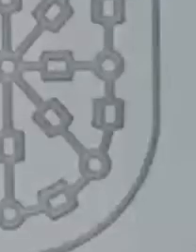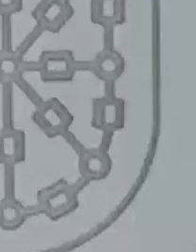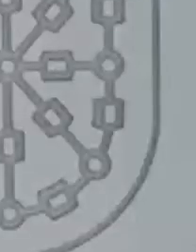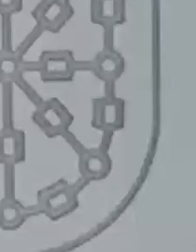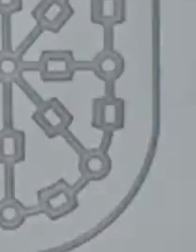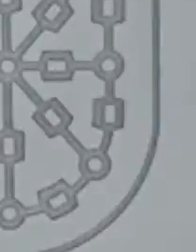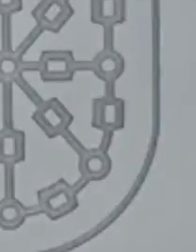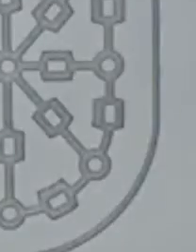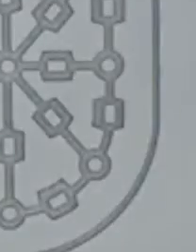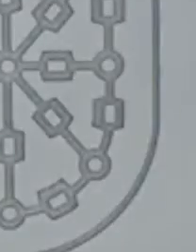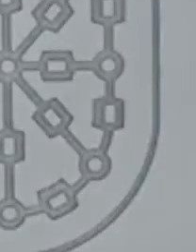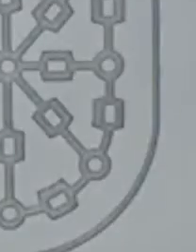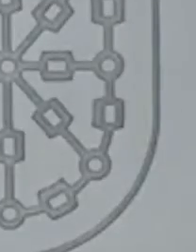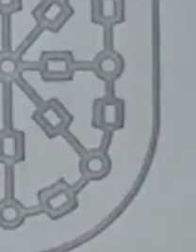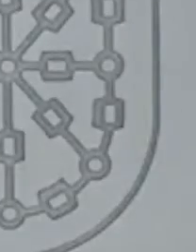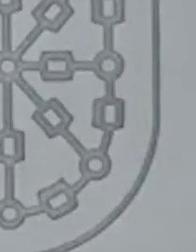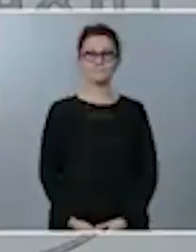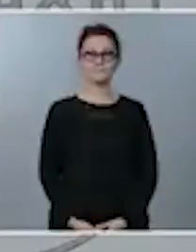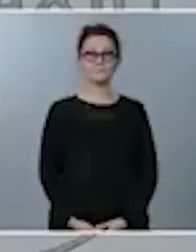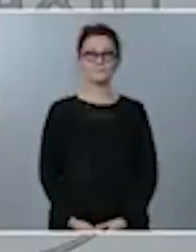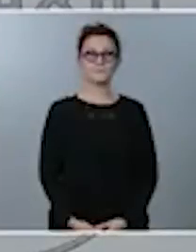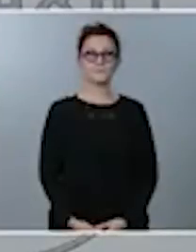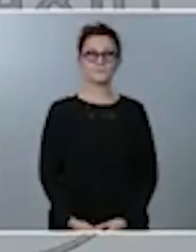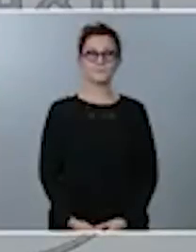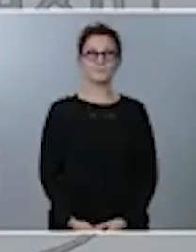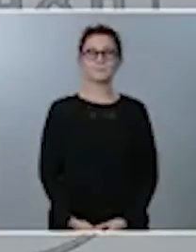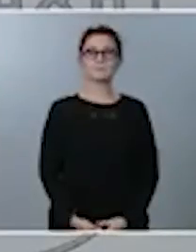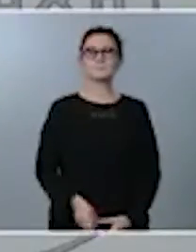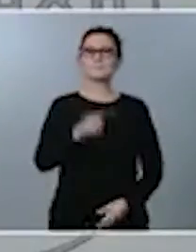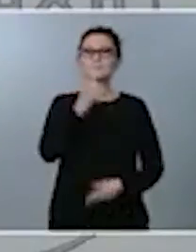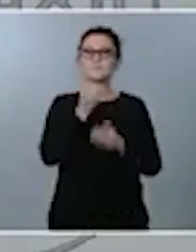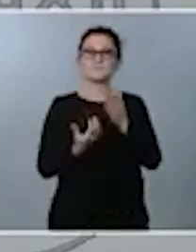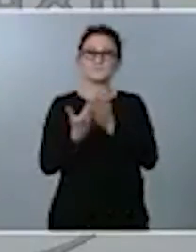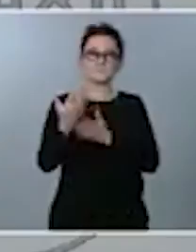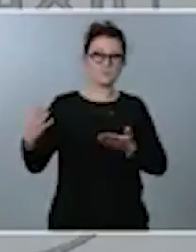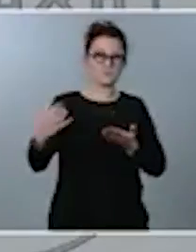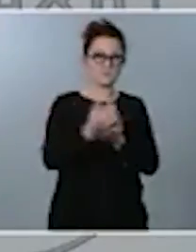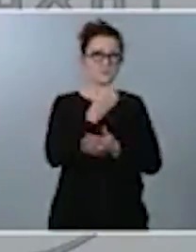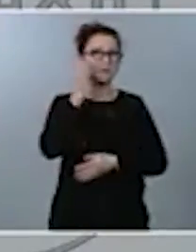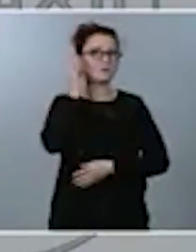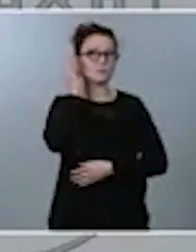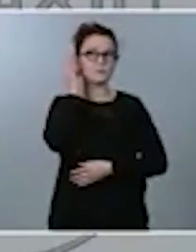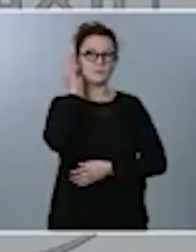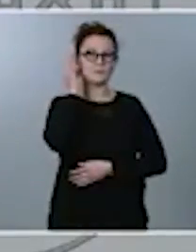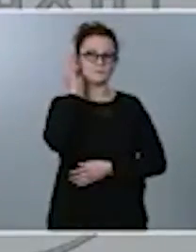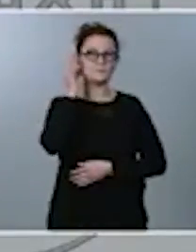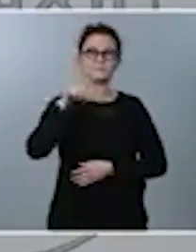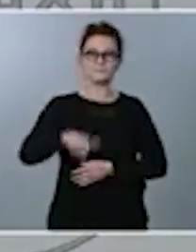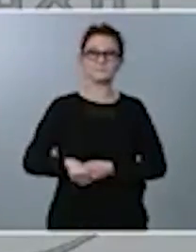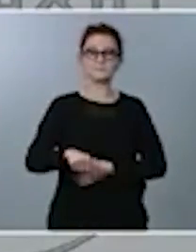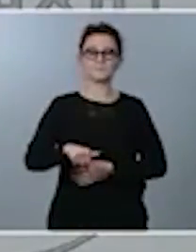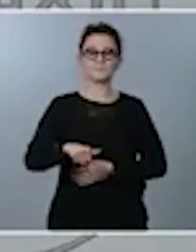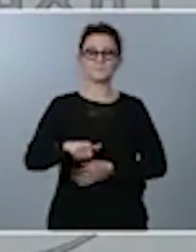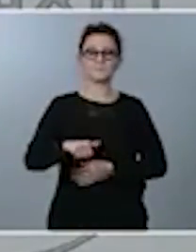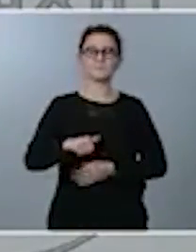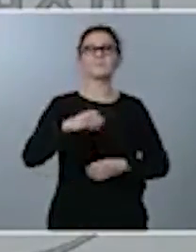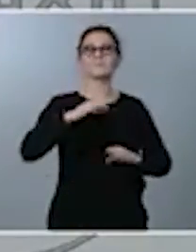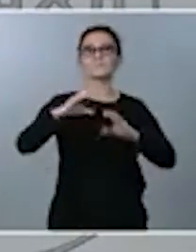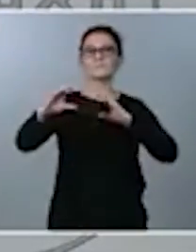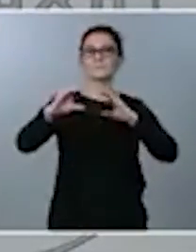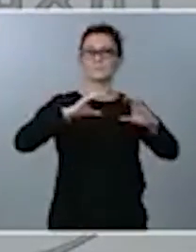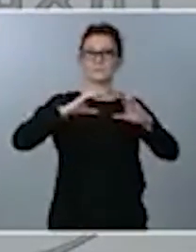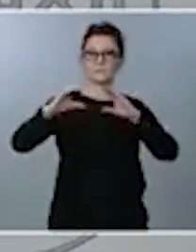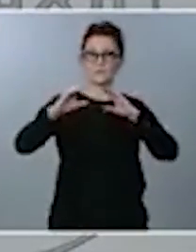Buenos días y a todas. Vamos a desarrollar esta rueda de prensa del Consejo de Ministros después de una jornada